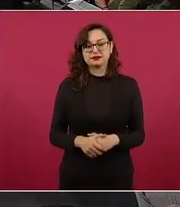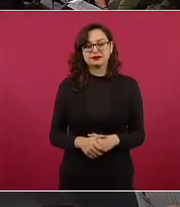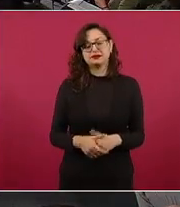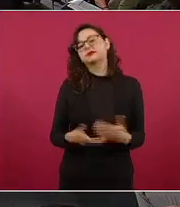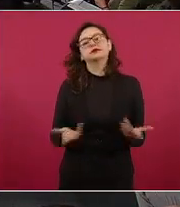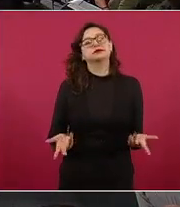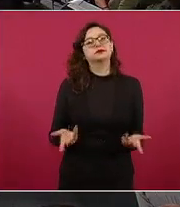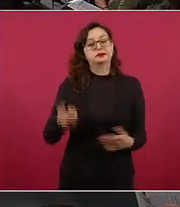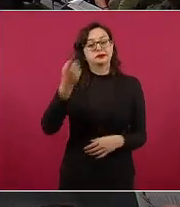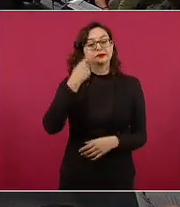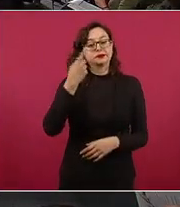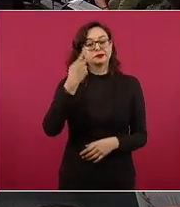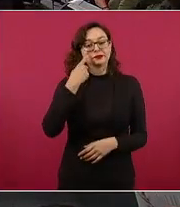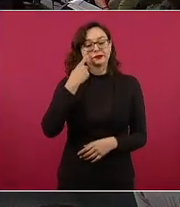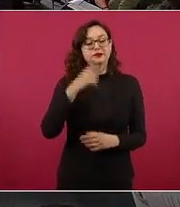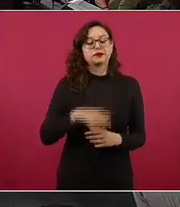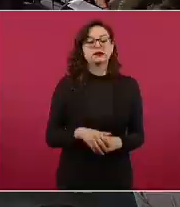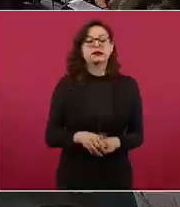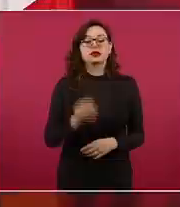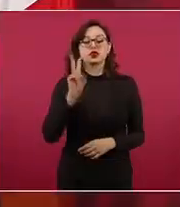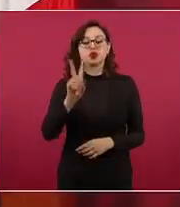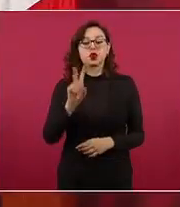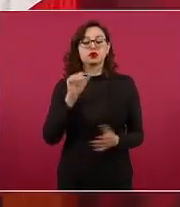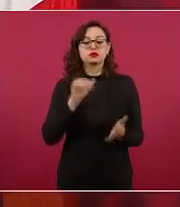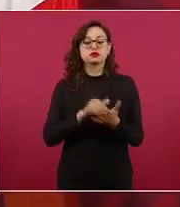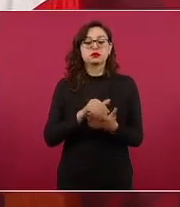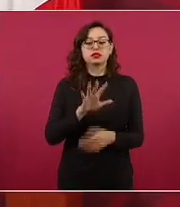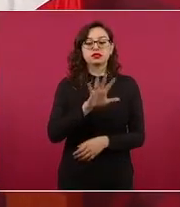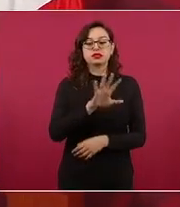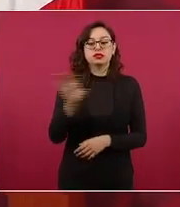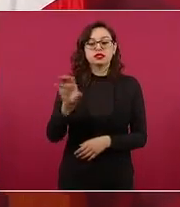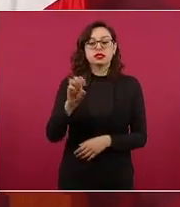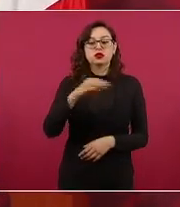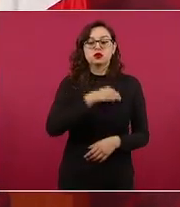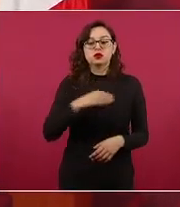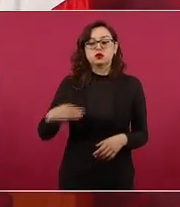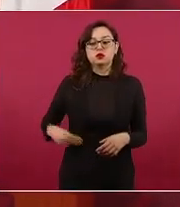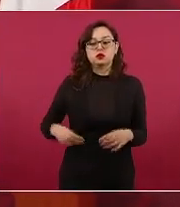500 municipios de México